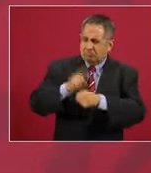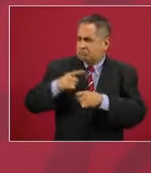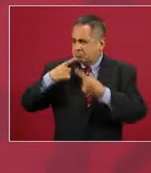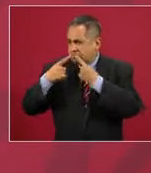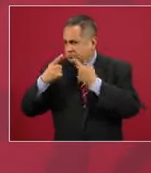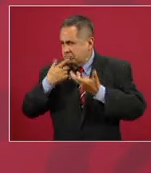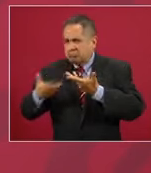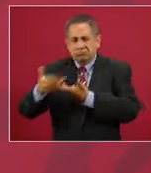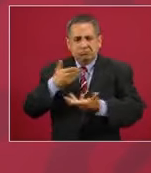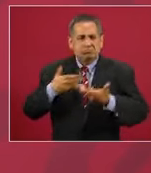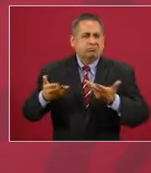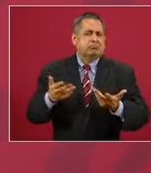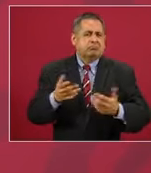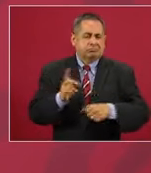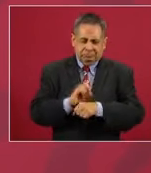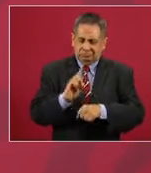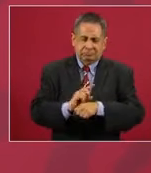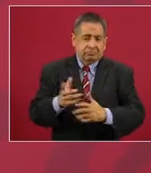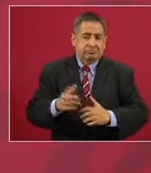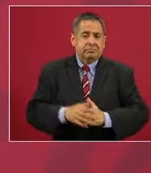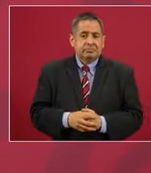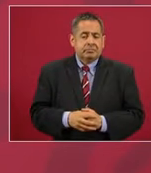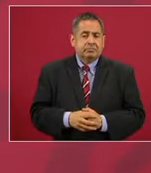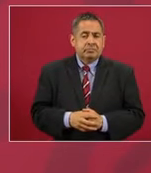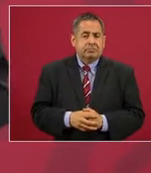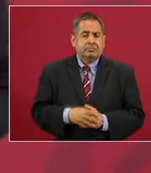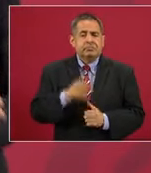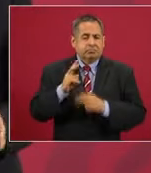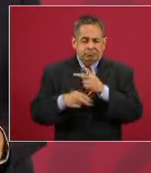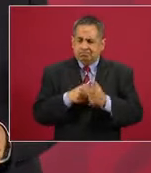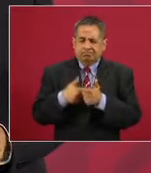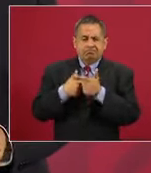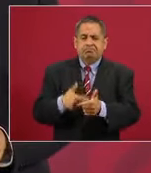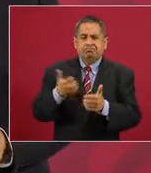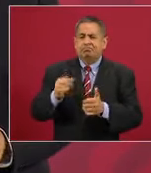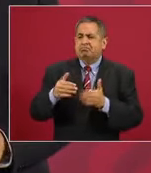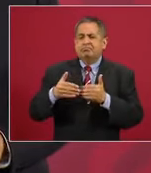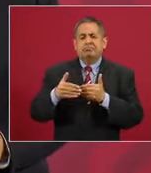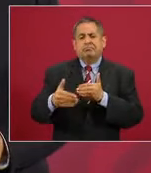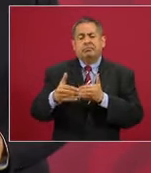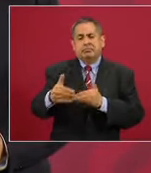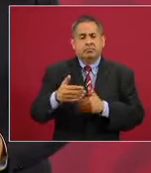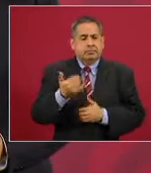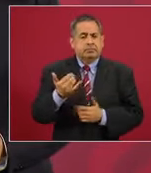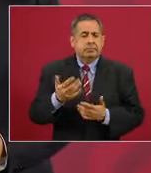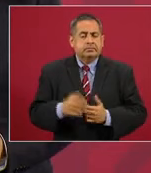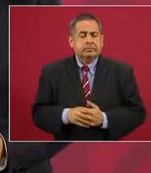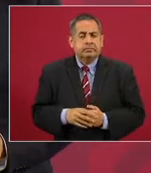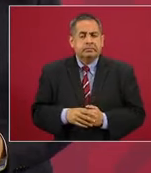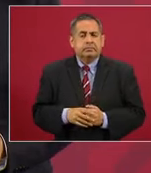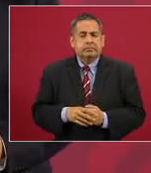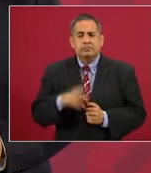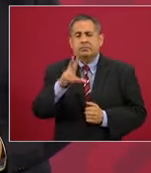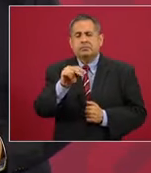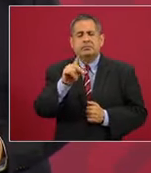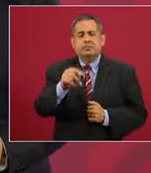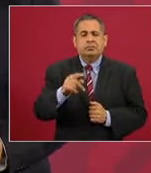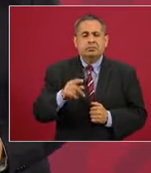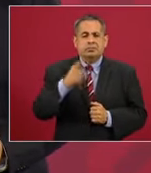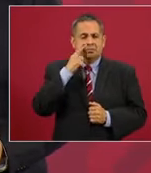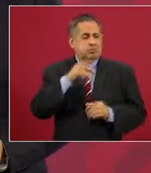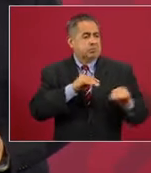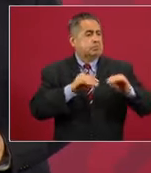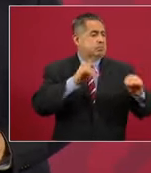y lo vamos a seguir haciendo. Y no sólo por el